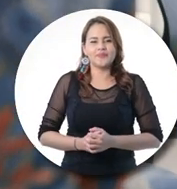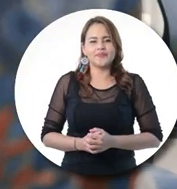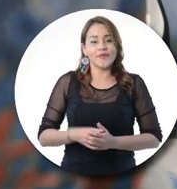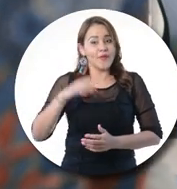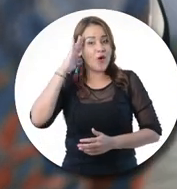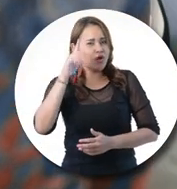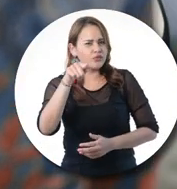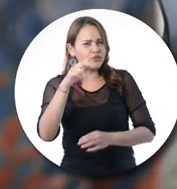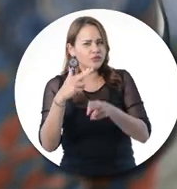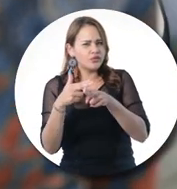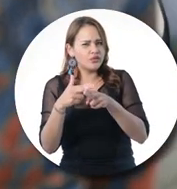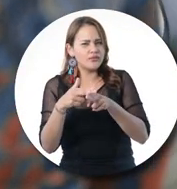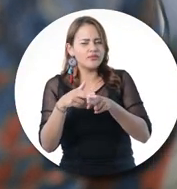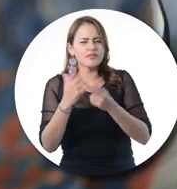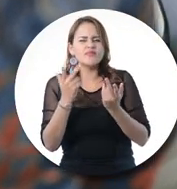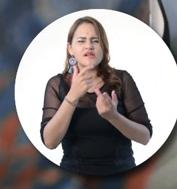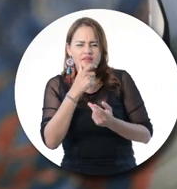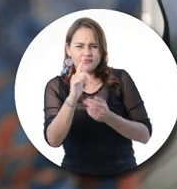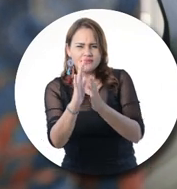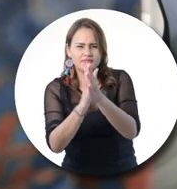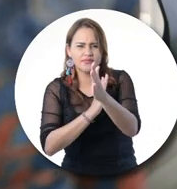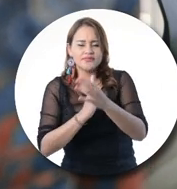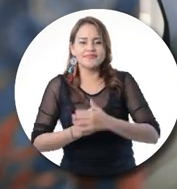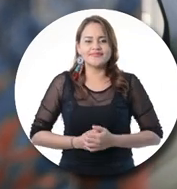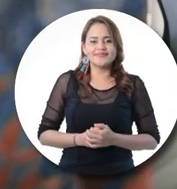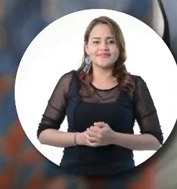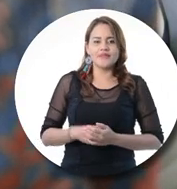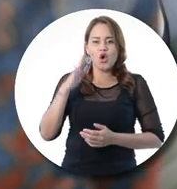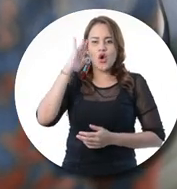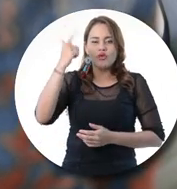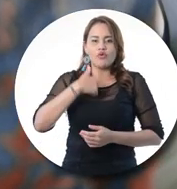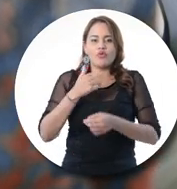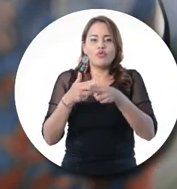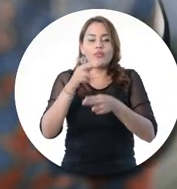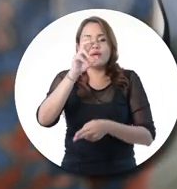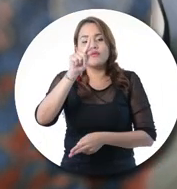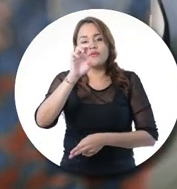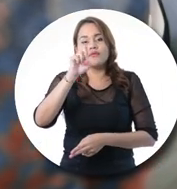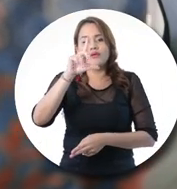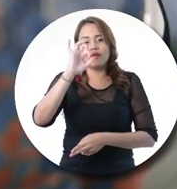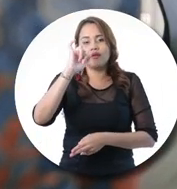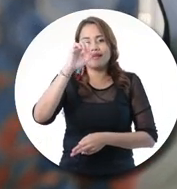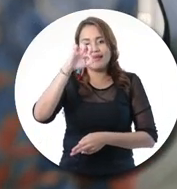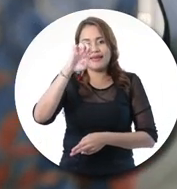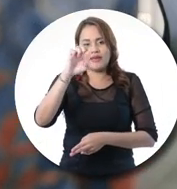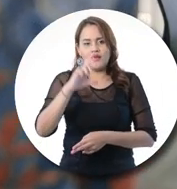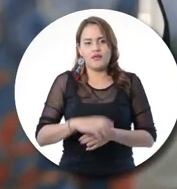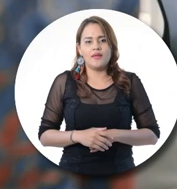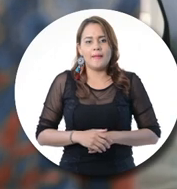on, in English please Tell me, what is your name and how many languages do you speak? Hello, I am Felipe